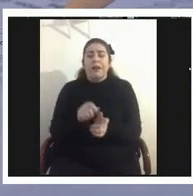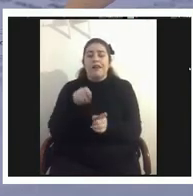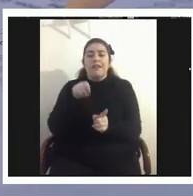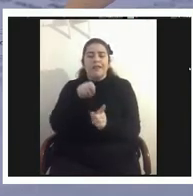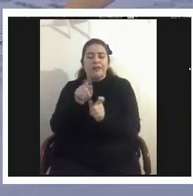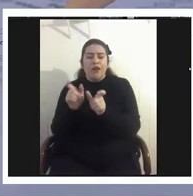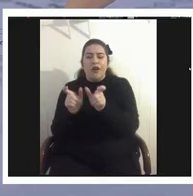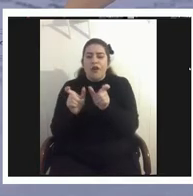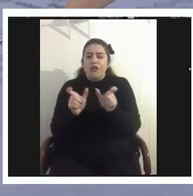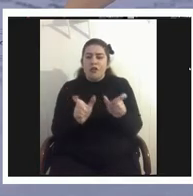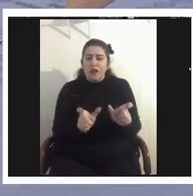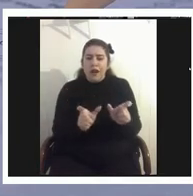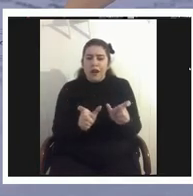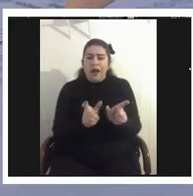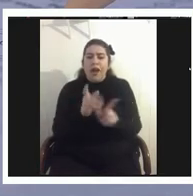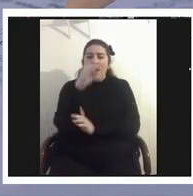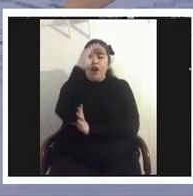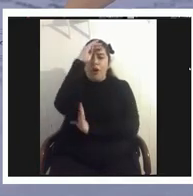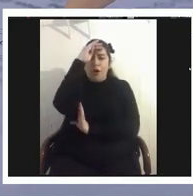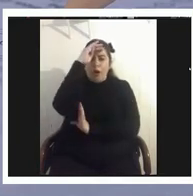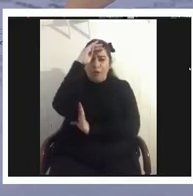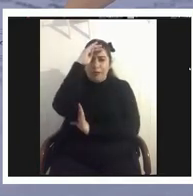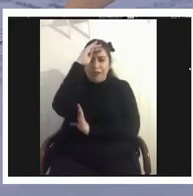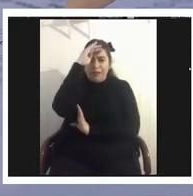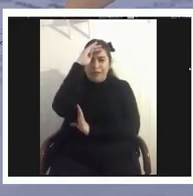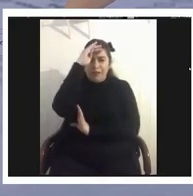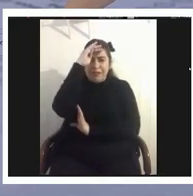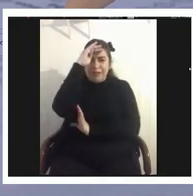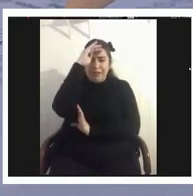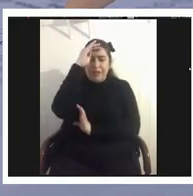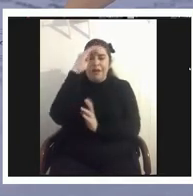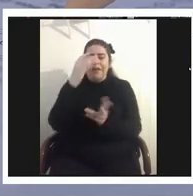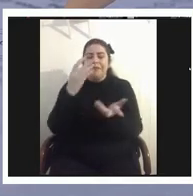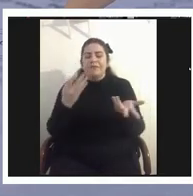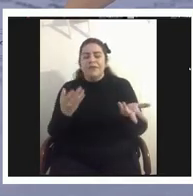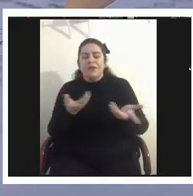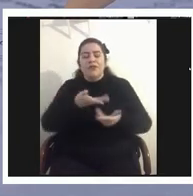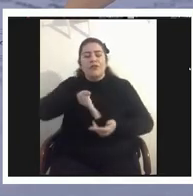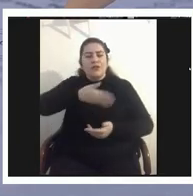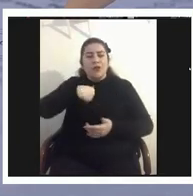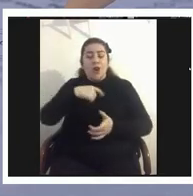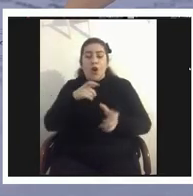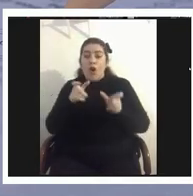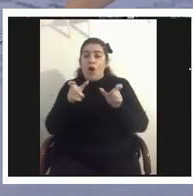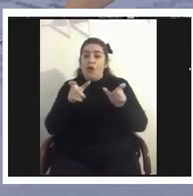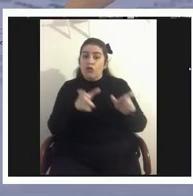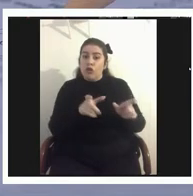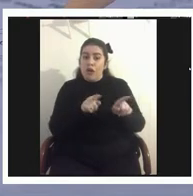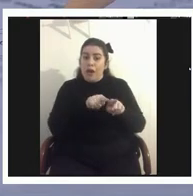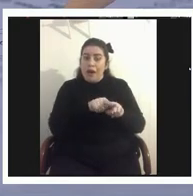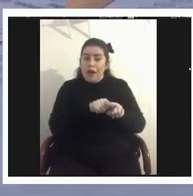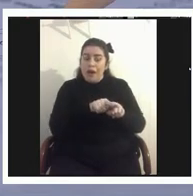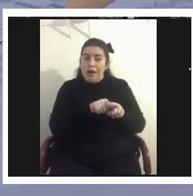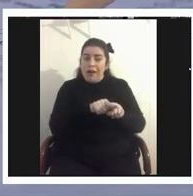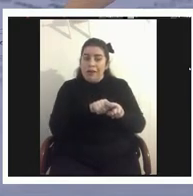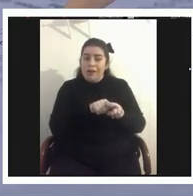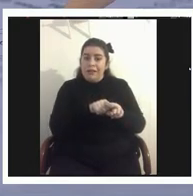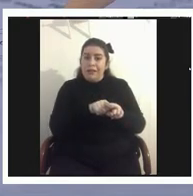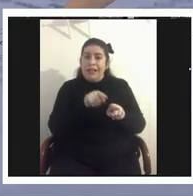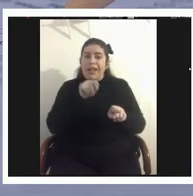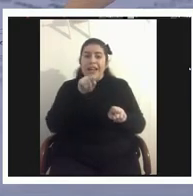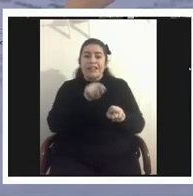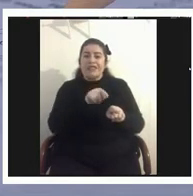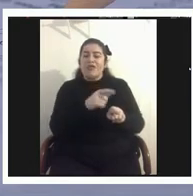la confianza como un opuesto si uno realmente controla a alguien esto realmente va en